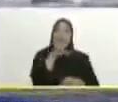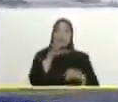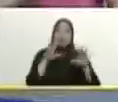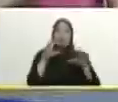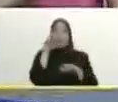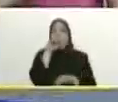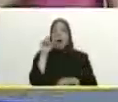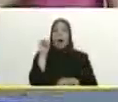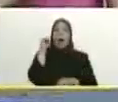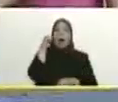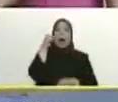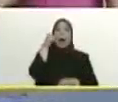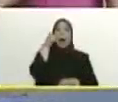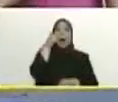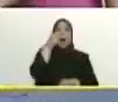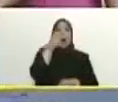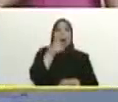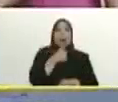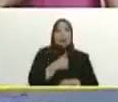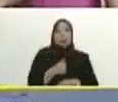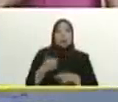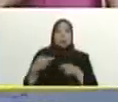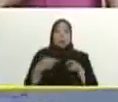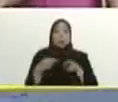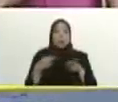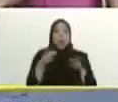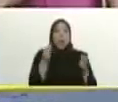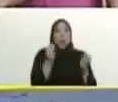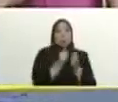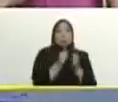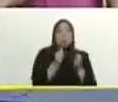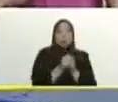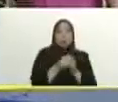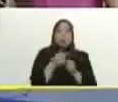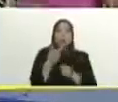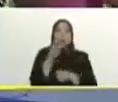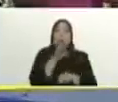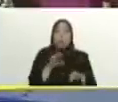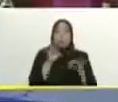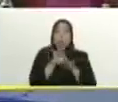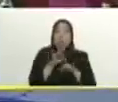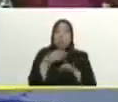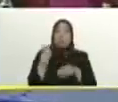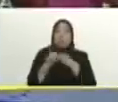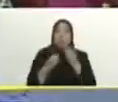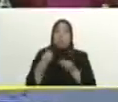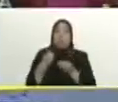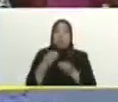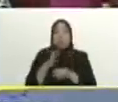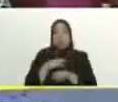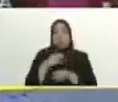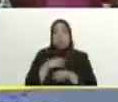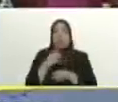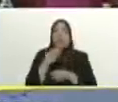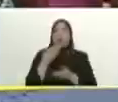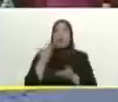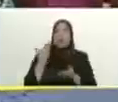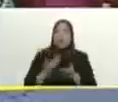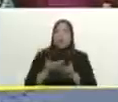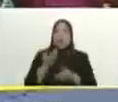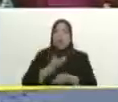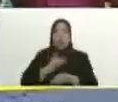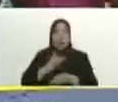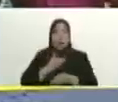de años desde que la fabricaron y estaba en total deterioro ya no teníamos ni por dónde circular gracias al